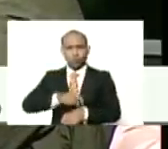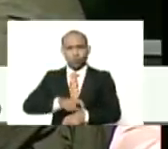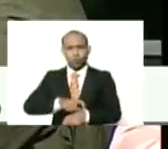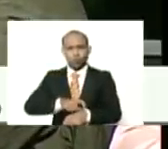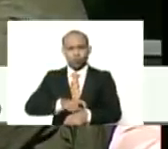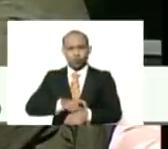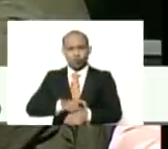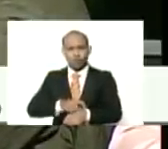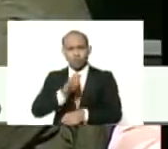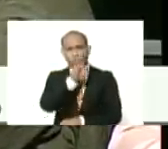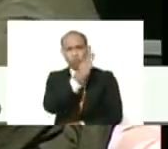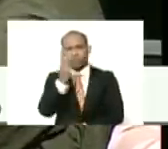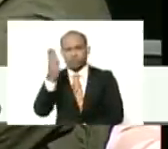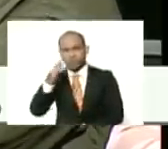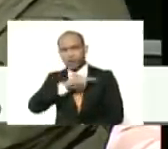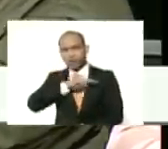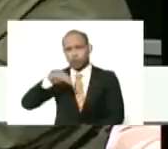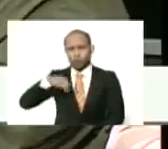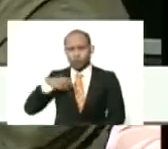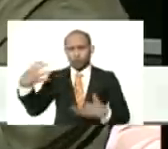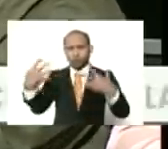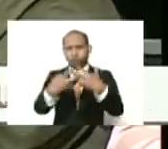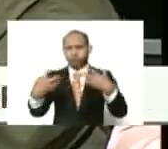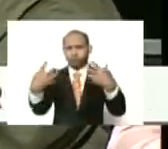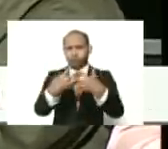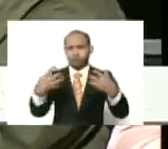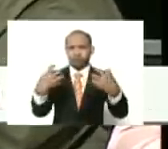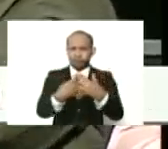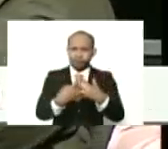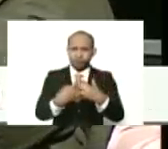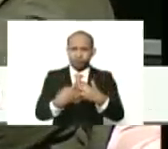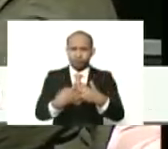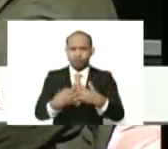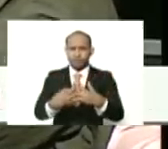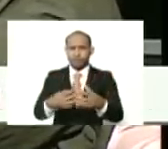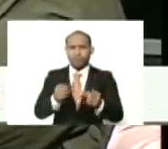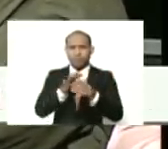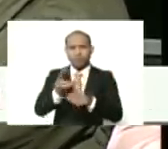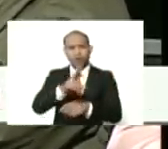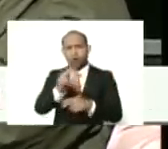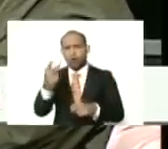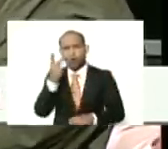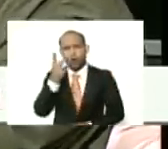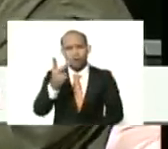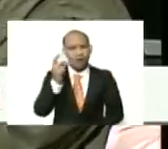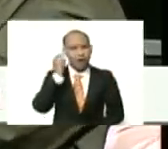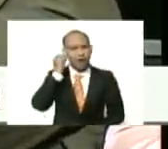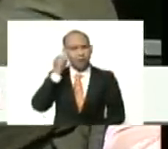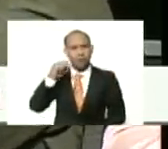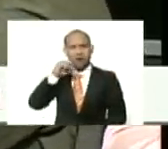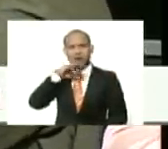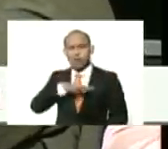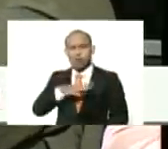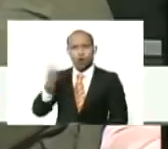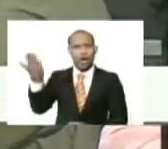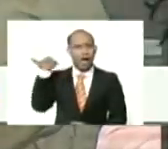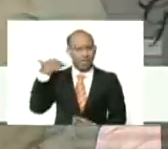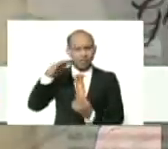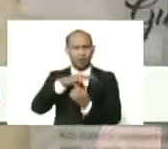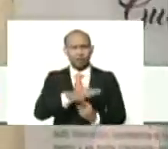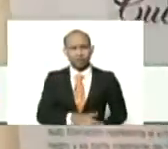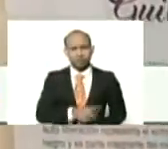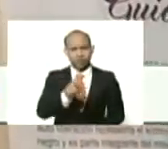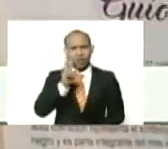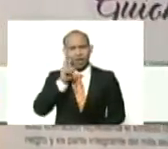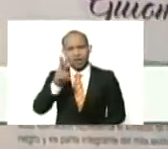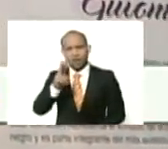bicentenario, donde combatimos, entre otras cosas, la invisibilización, de la mujer en la historia. Usted lo veía, cuando